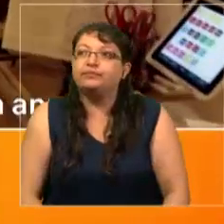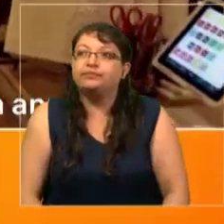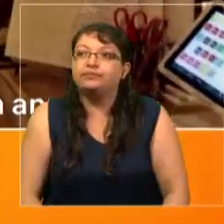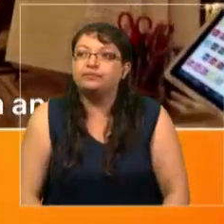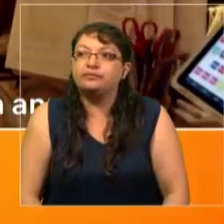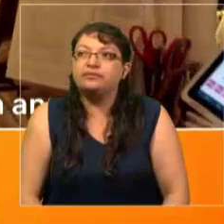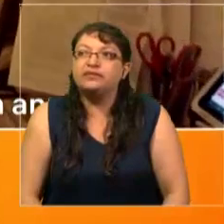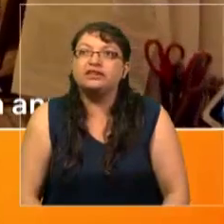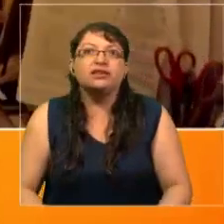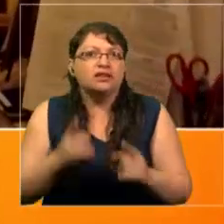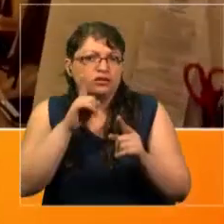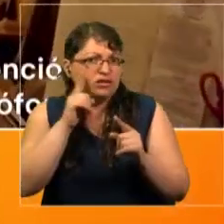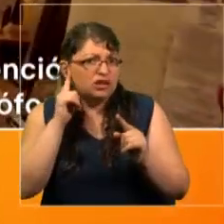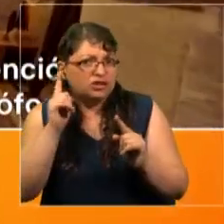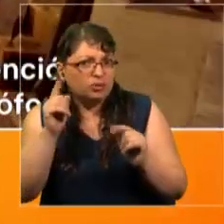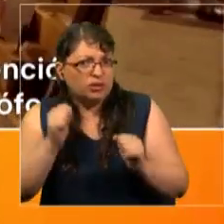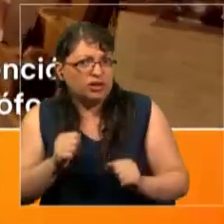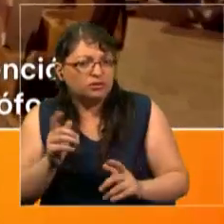¿Tiene sonido?